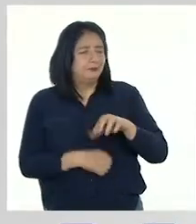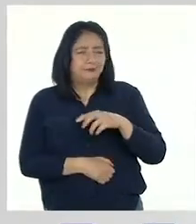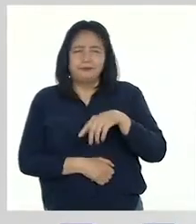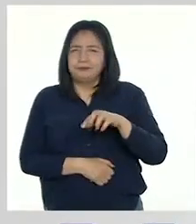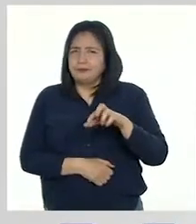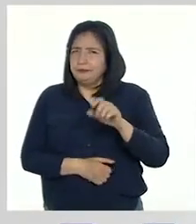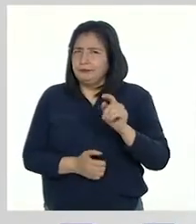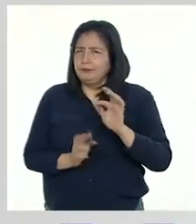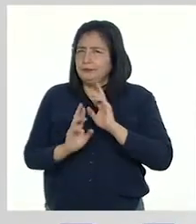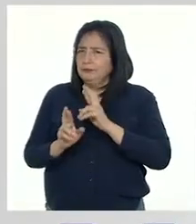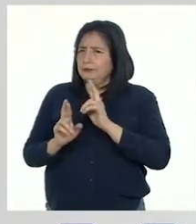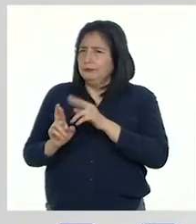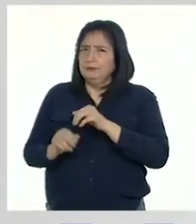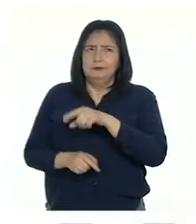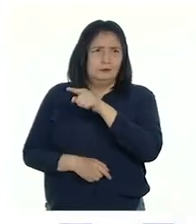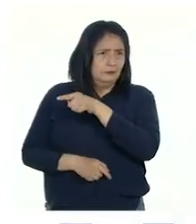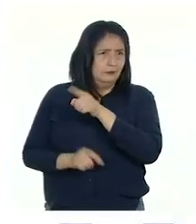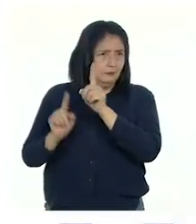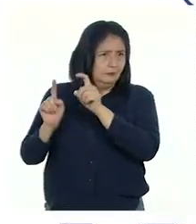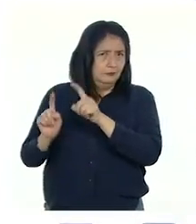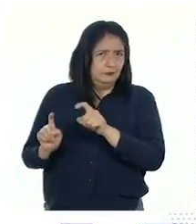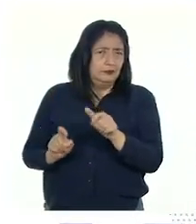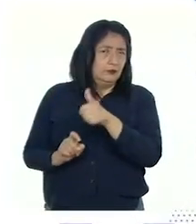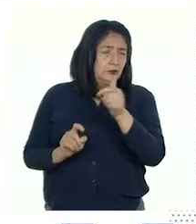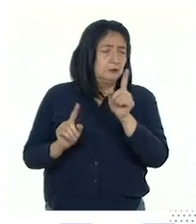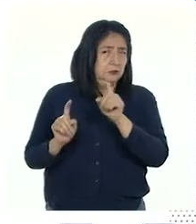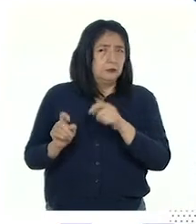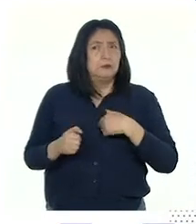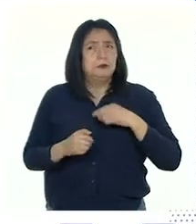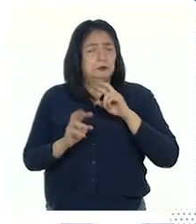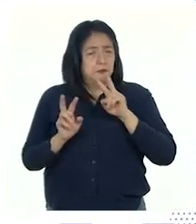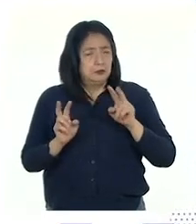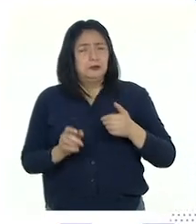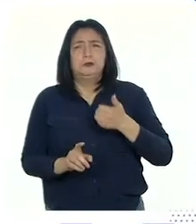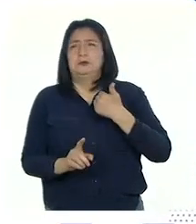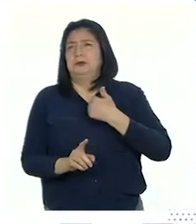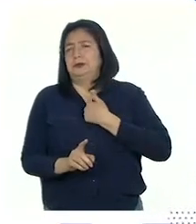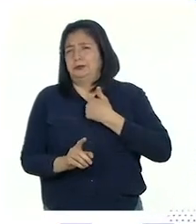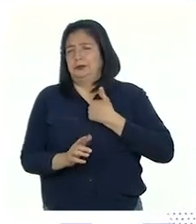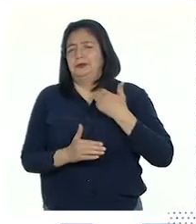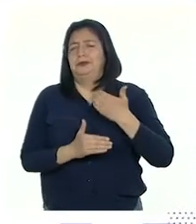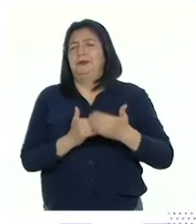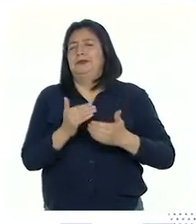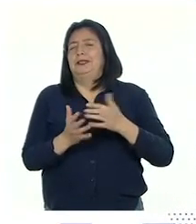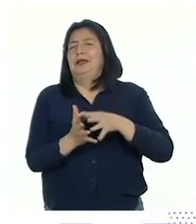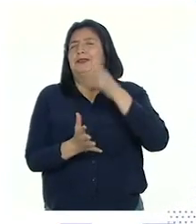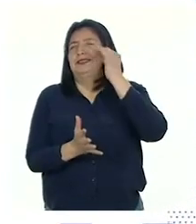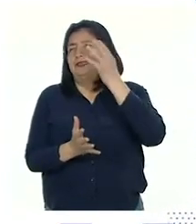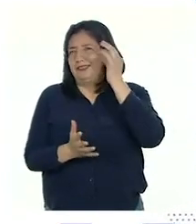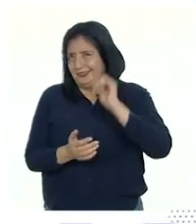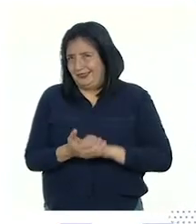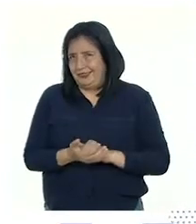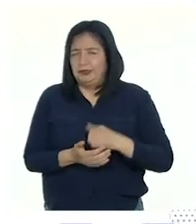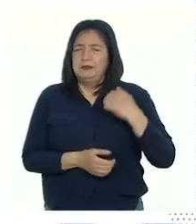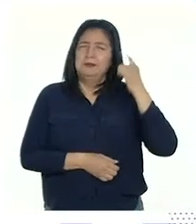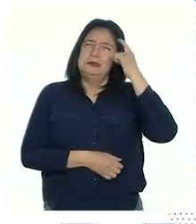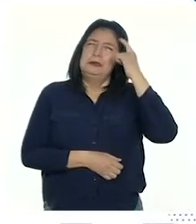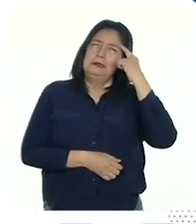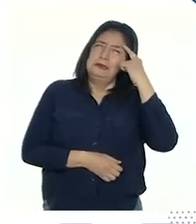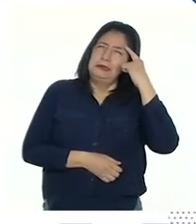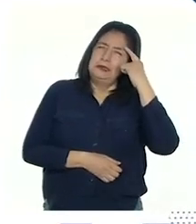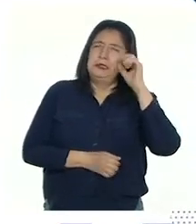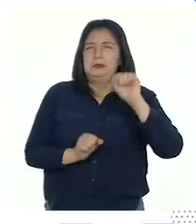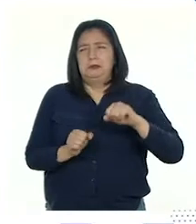Patti. Cuando respondemos a estas y otras preguntas, podemos ver nuestro propio proceso de aprendizaje, reflexionar